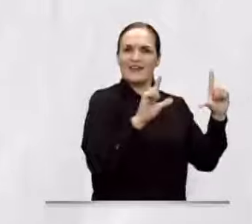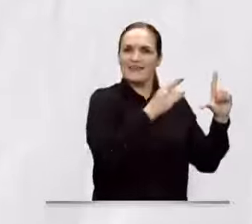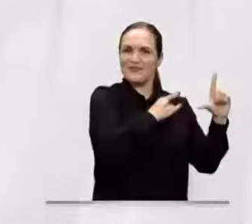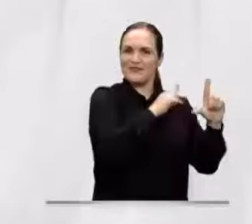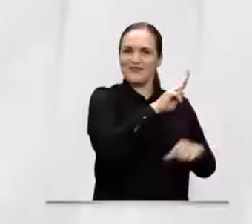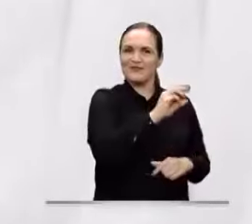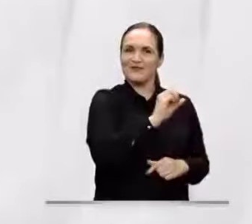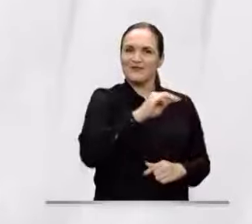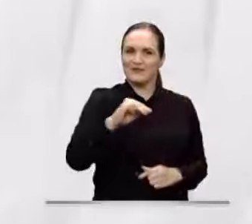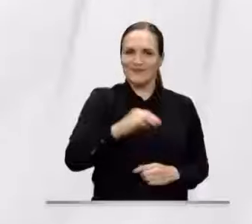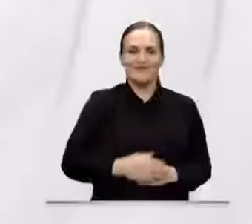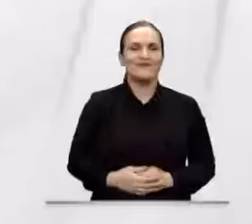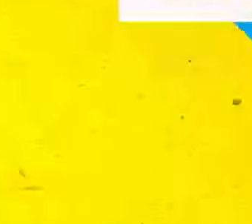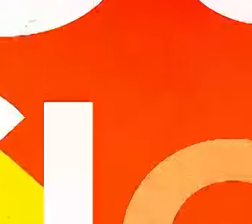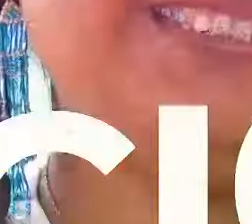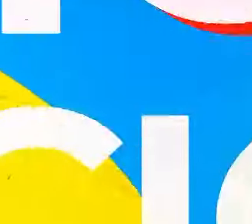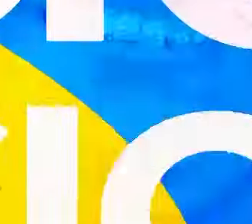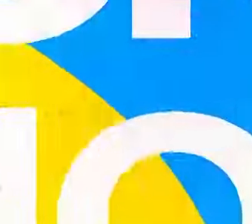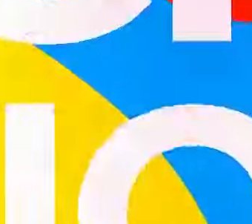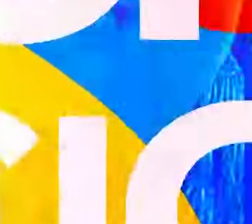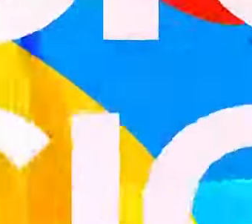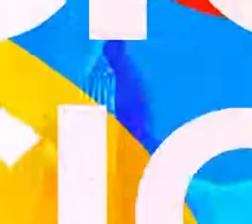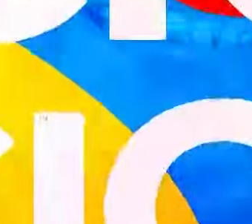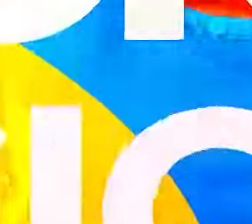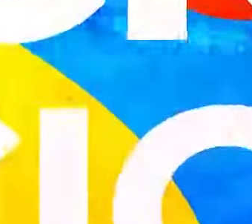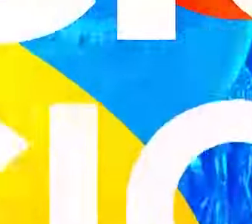contó con el apoyo del canal Universitario Submundo.